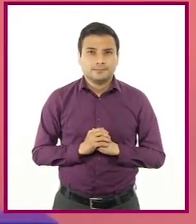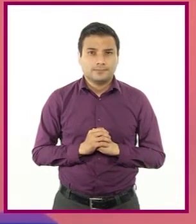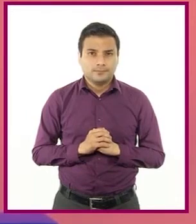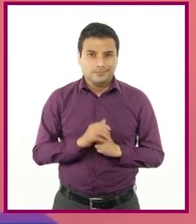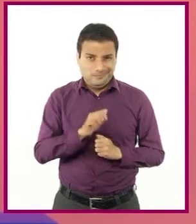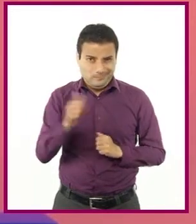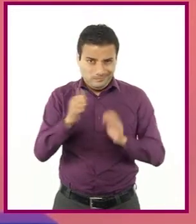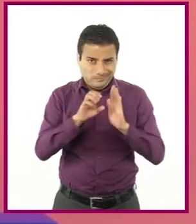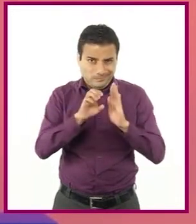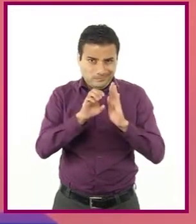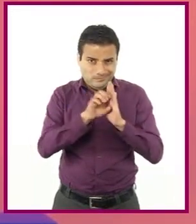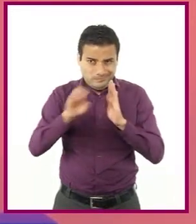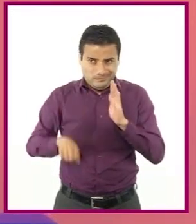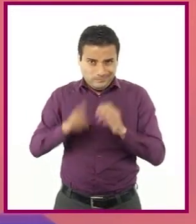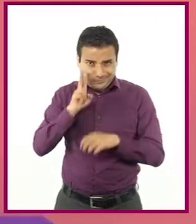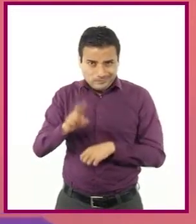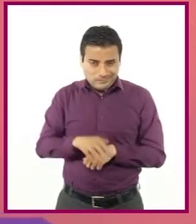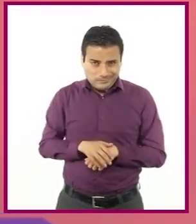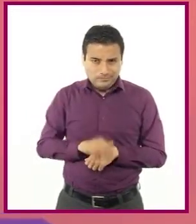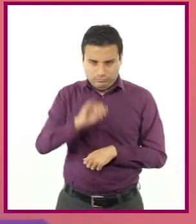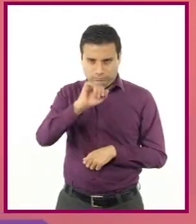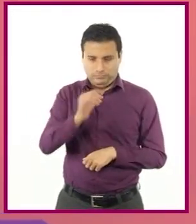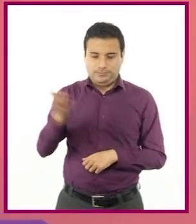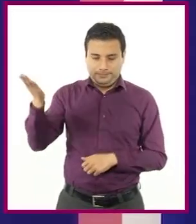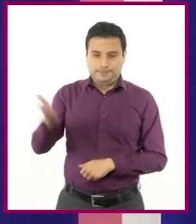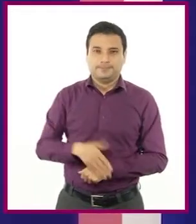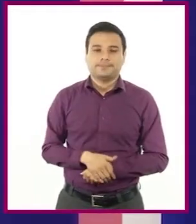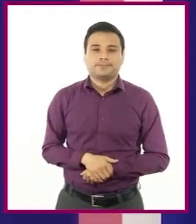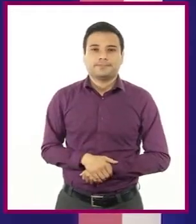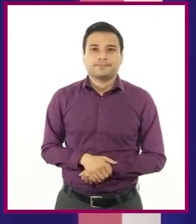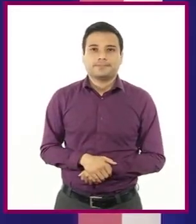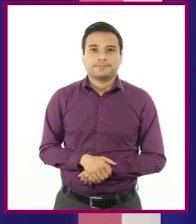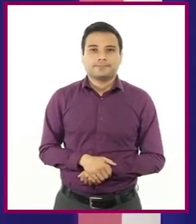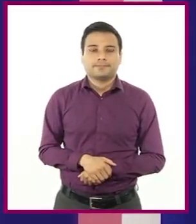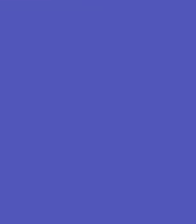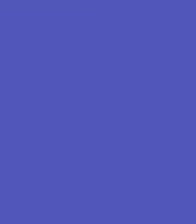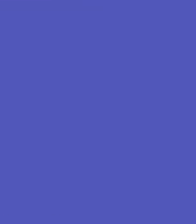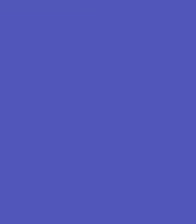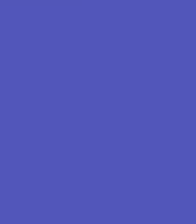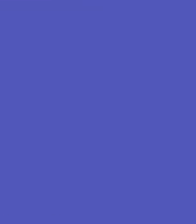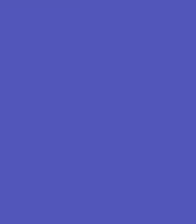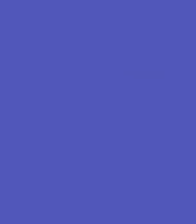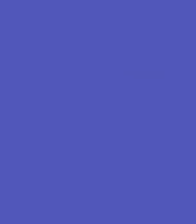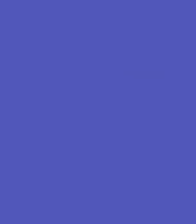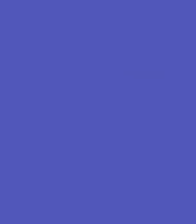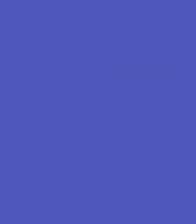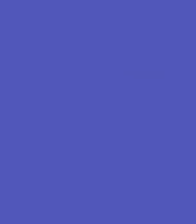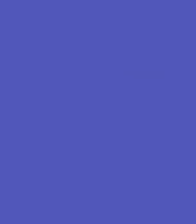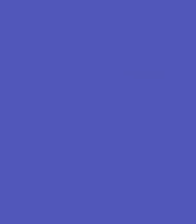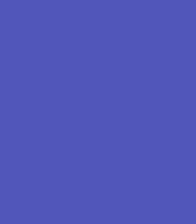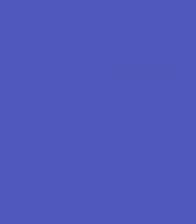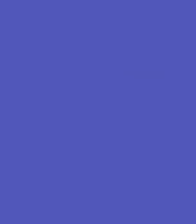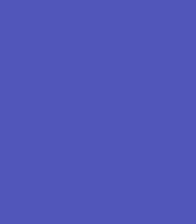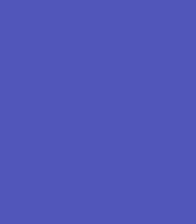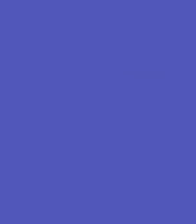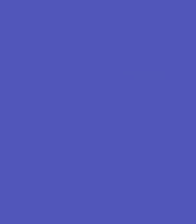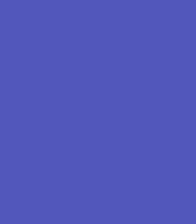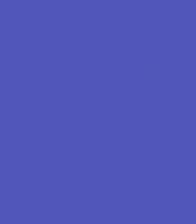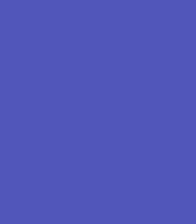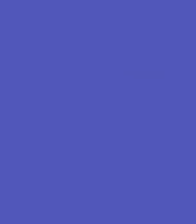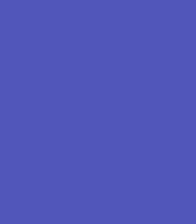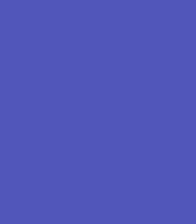¿Podemos ver otro ejemplo? Por supuesto. Veamos la siguiente regla. 21.6.